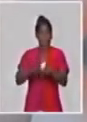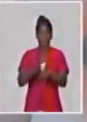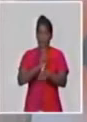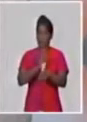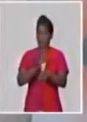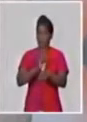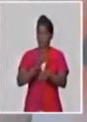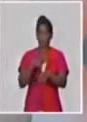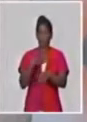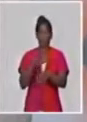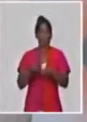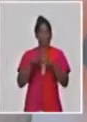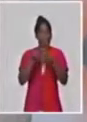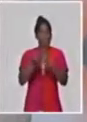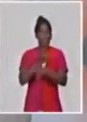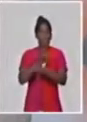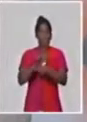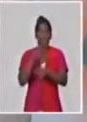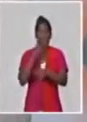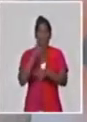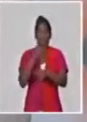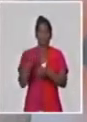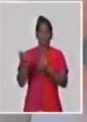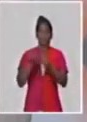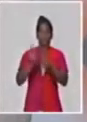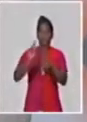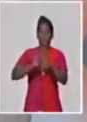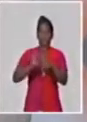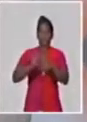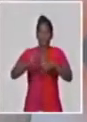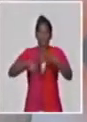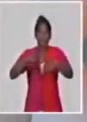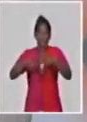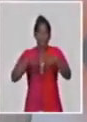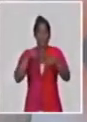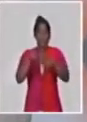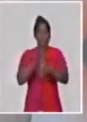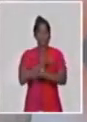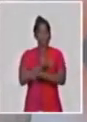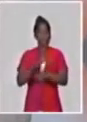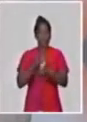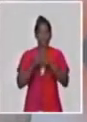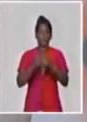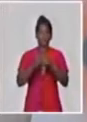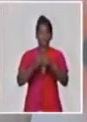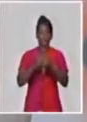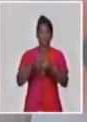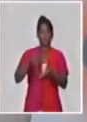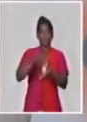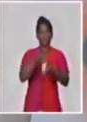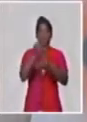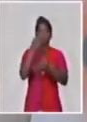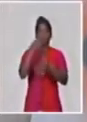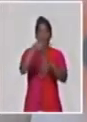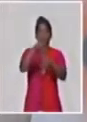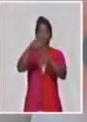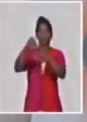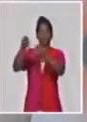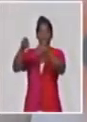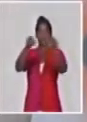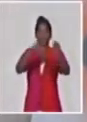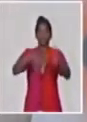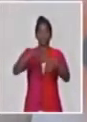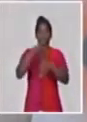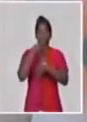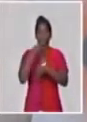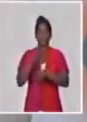medios propios de aquiles que se utilizan por cada una de nuestras empresas. Bueno, en todas las instalaciones nuestras gastronómicas se apertura el servicio en